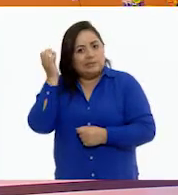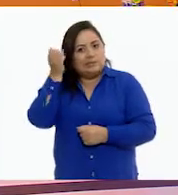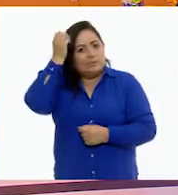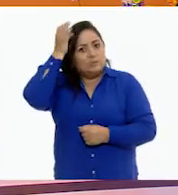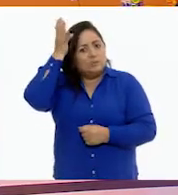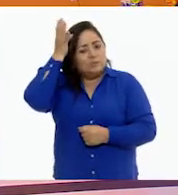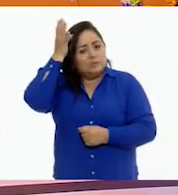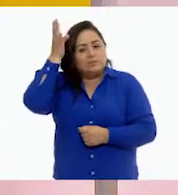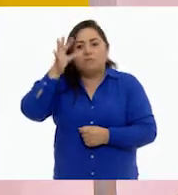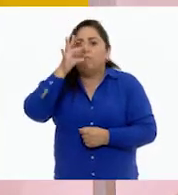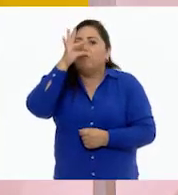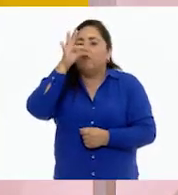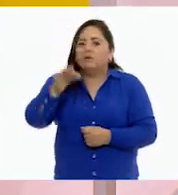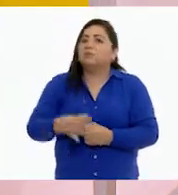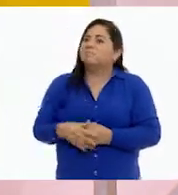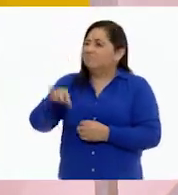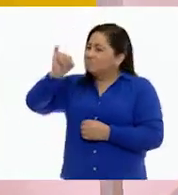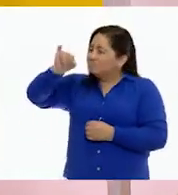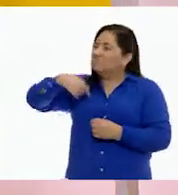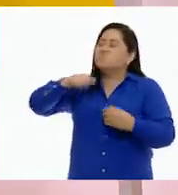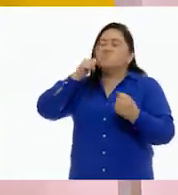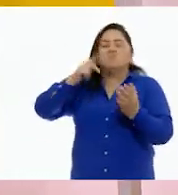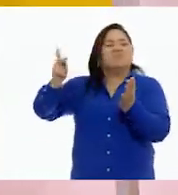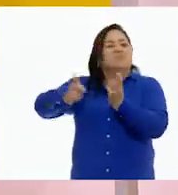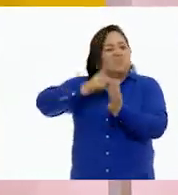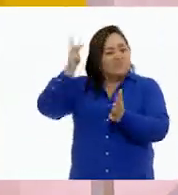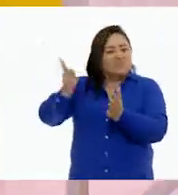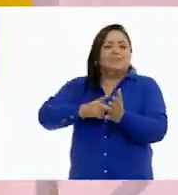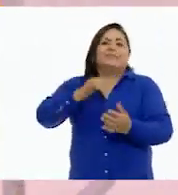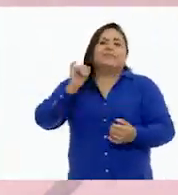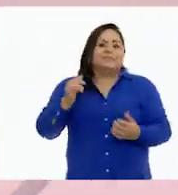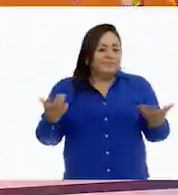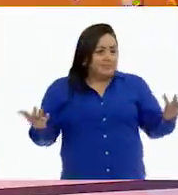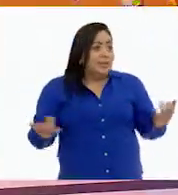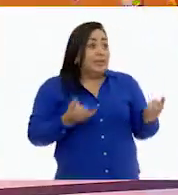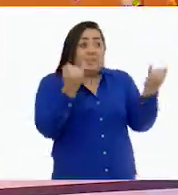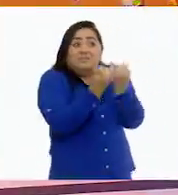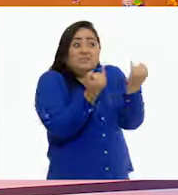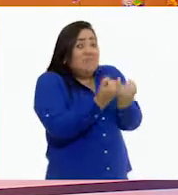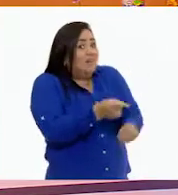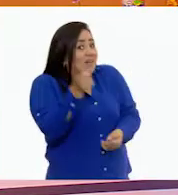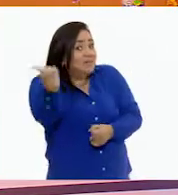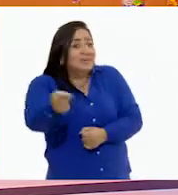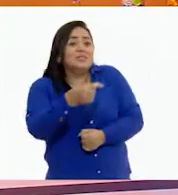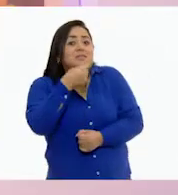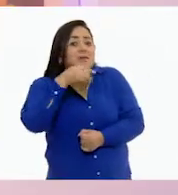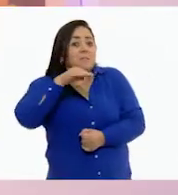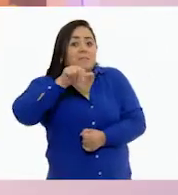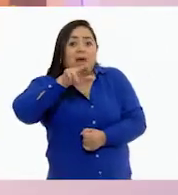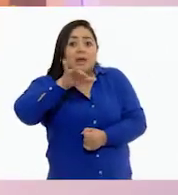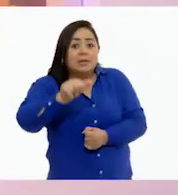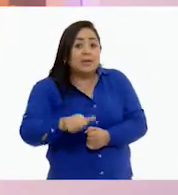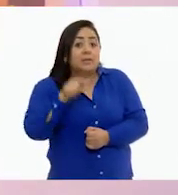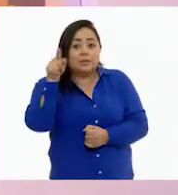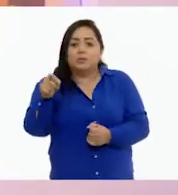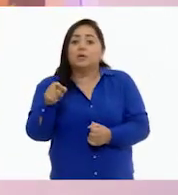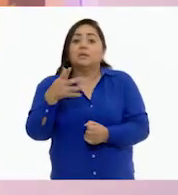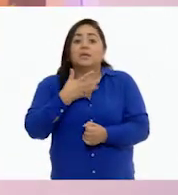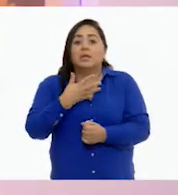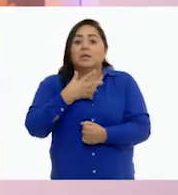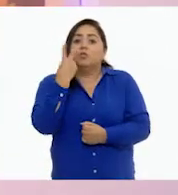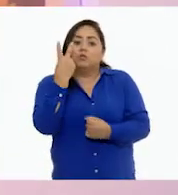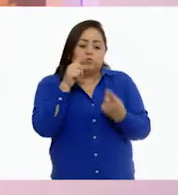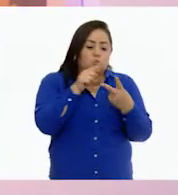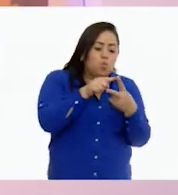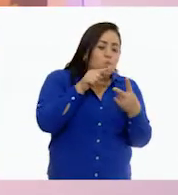falla. Ay, me ha pasado muchas veces, maestra. ¿Sí? Sí. Ay, esto mismo le está pasando a María. Entonces María tiene dos